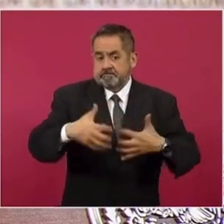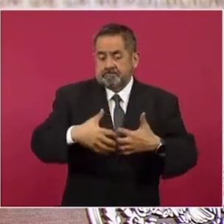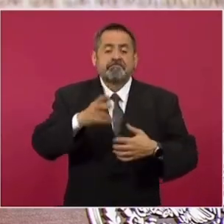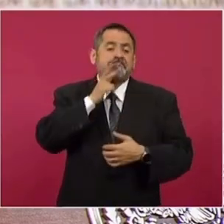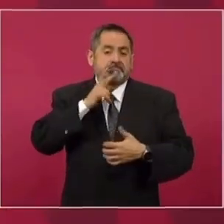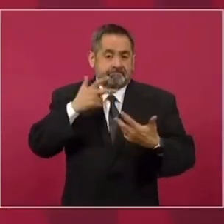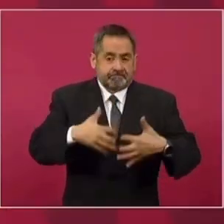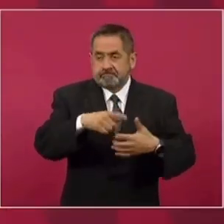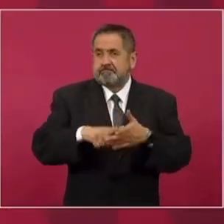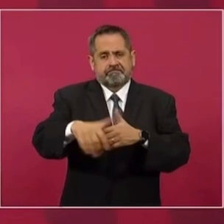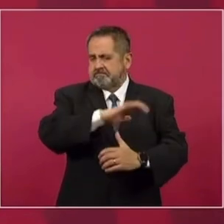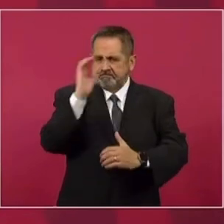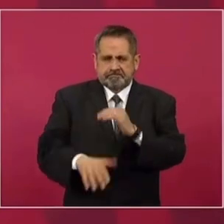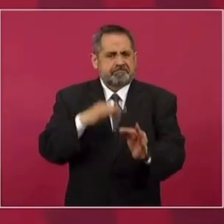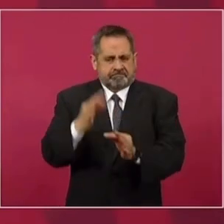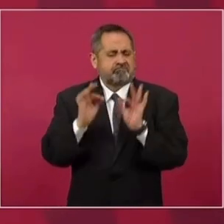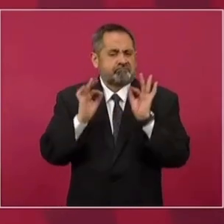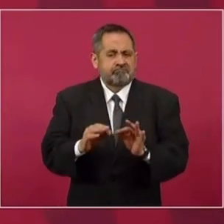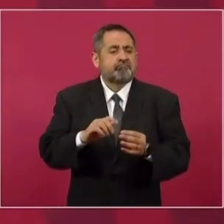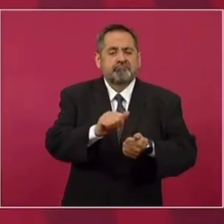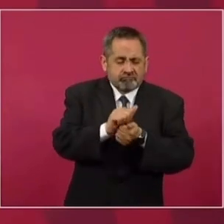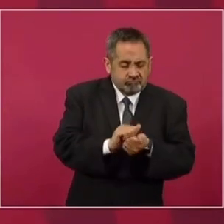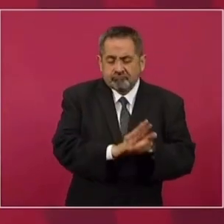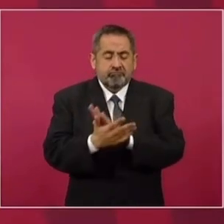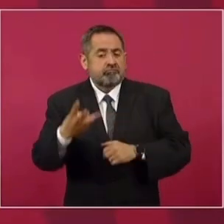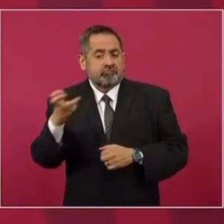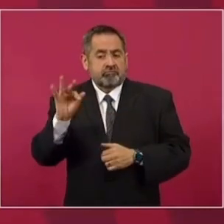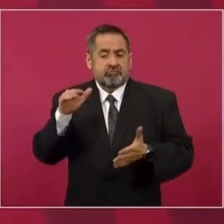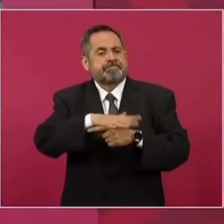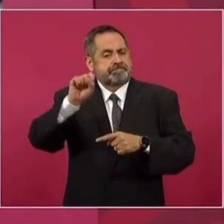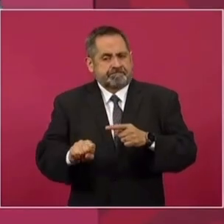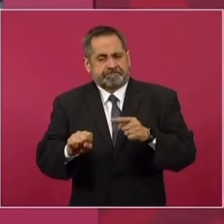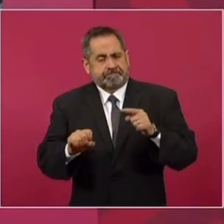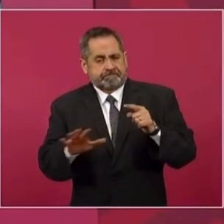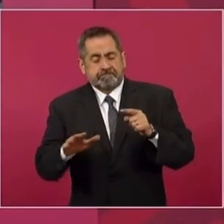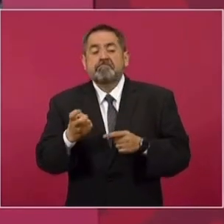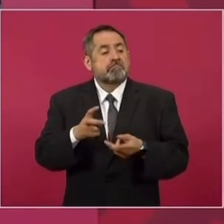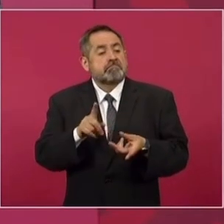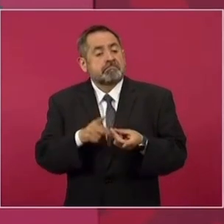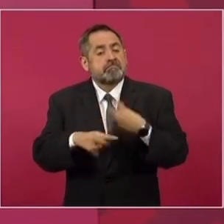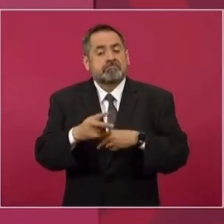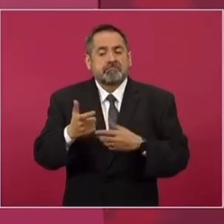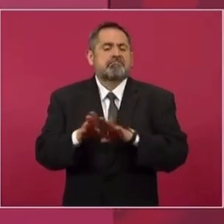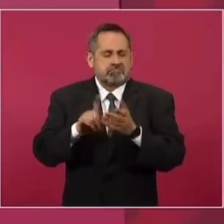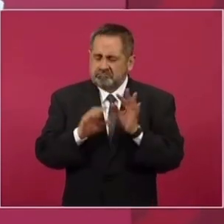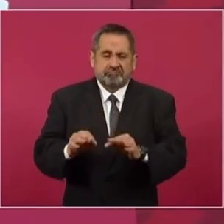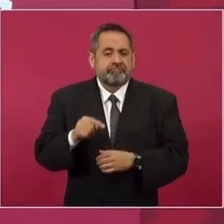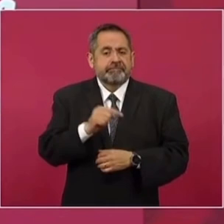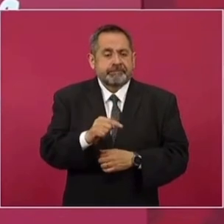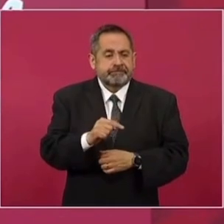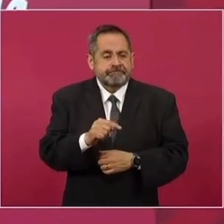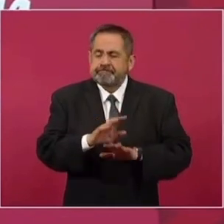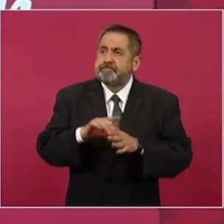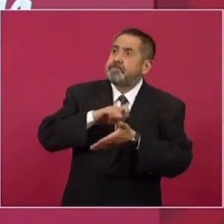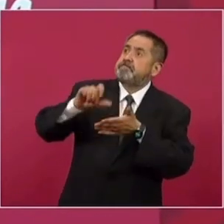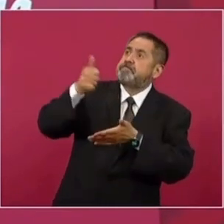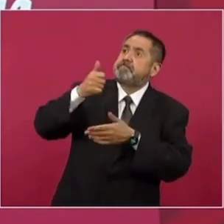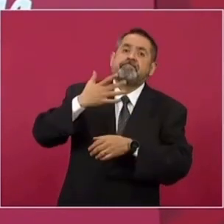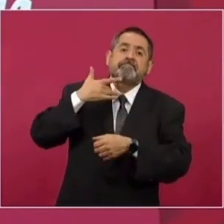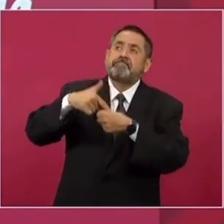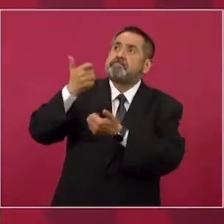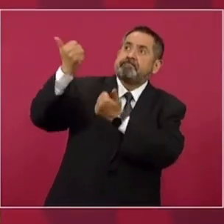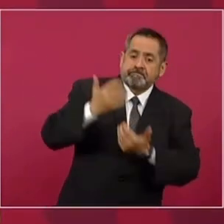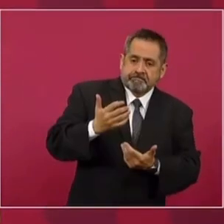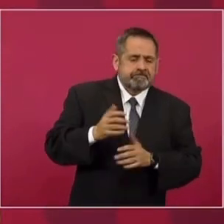se va a terminar y vamos a poder procesar 340 mil barriles diarios. Esto va a significar que ya no vamos a comprar las